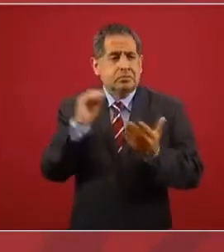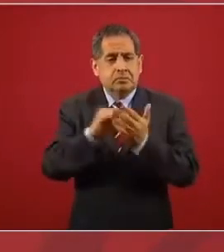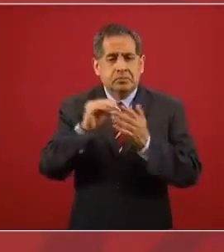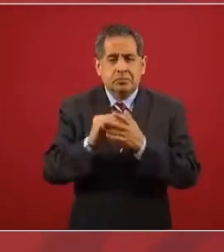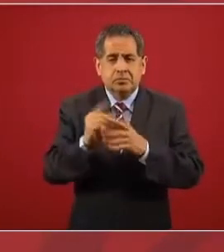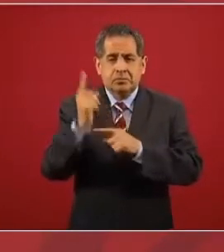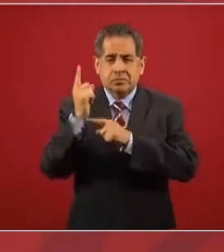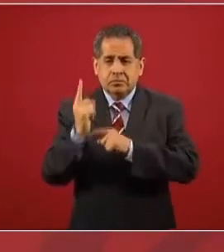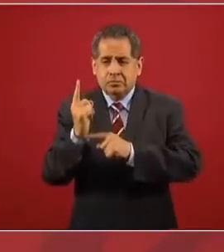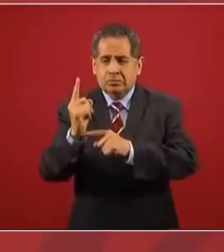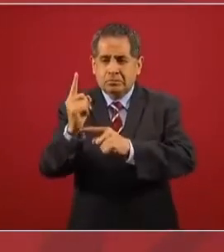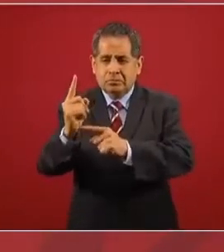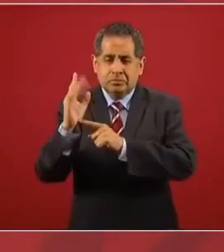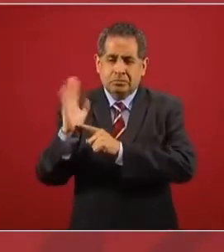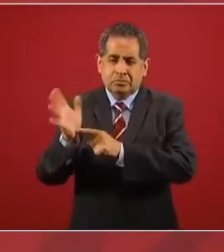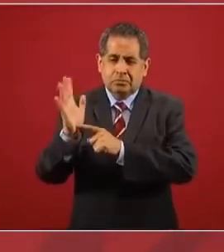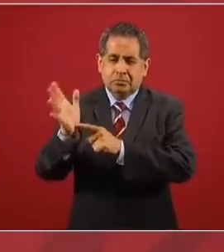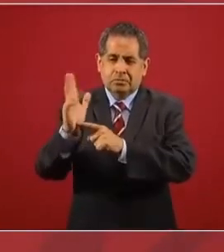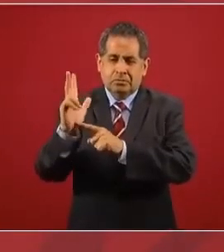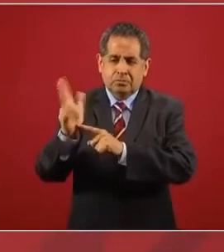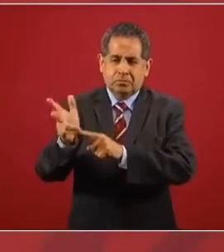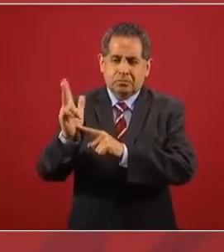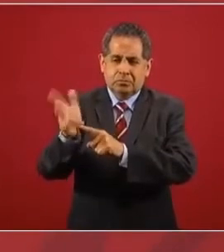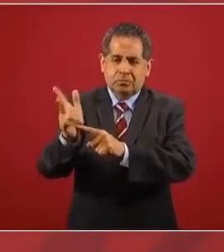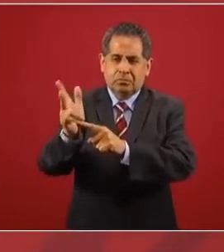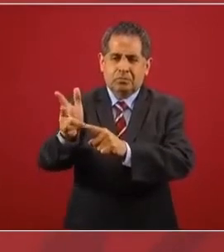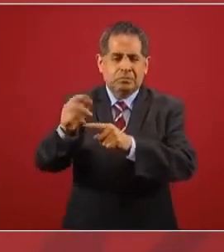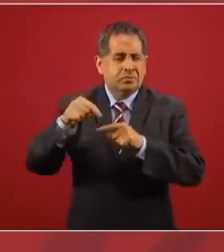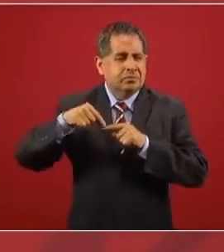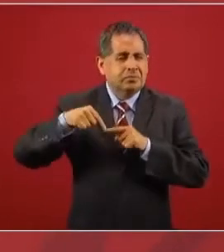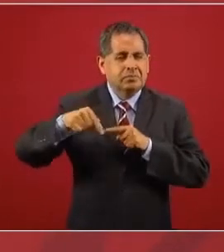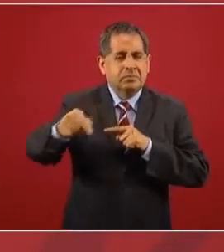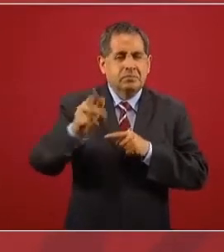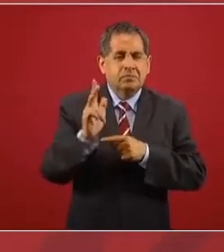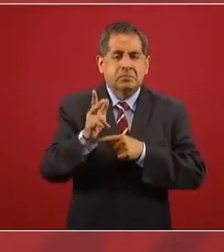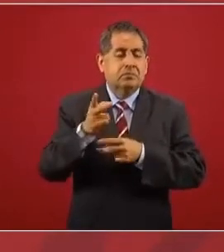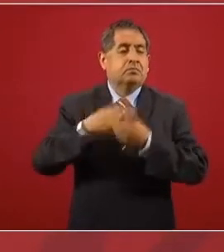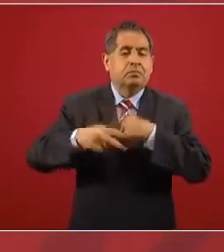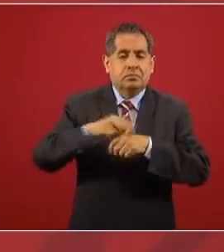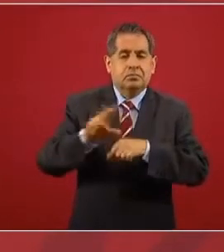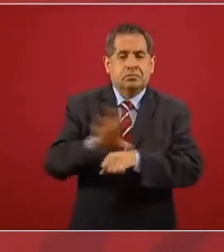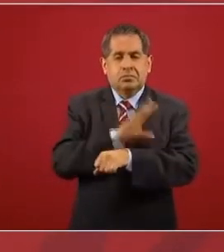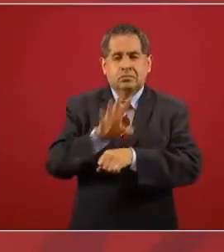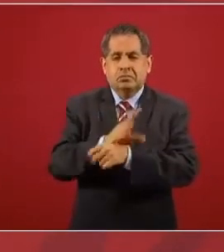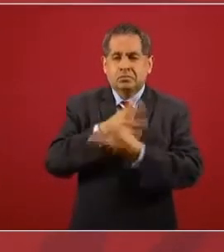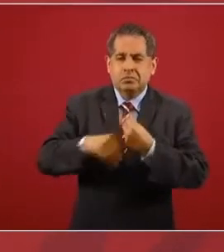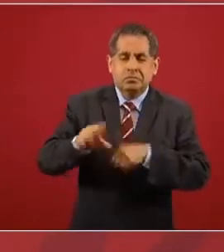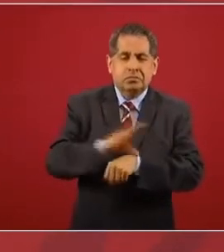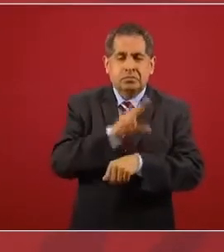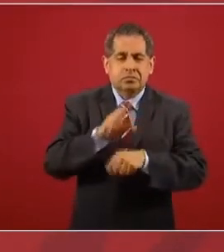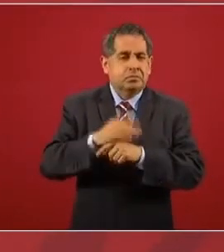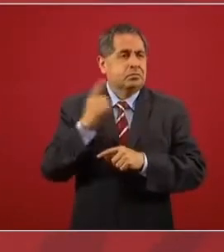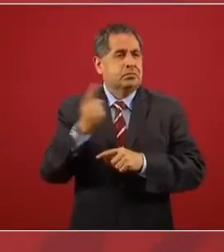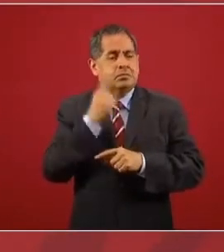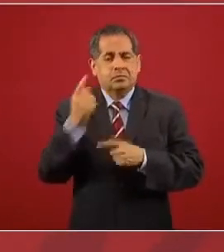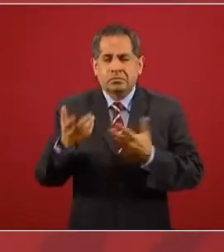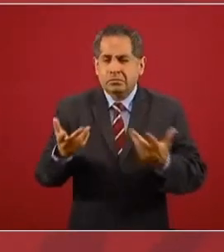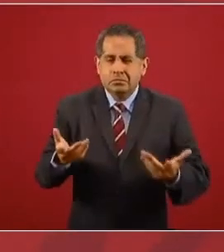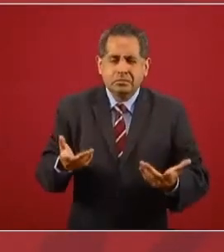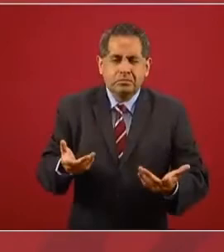los ventiladores para generar energía eólica,